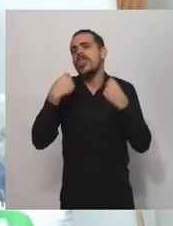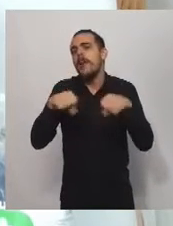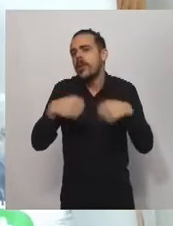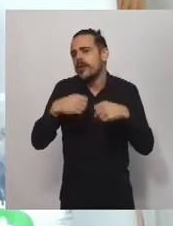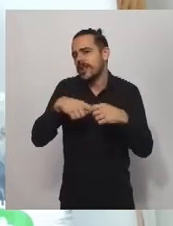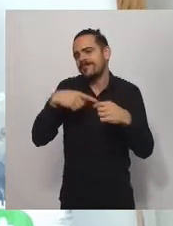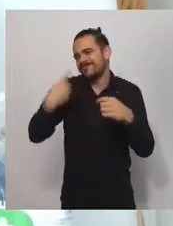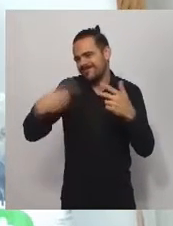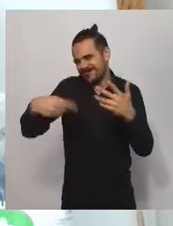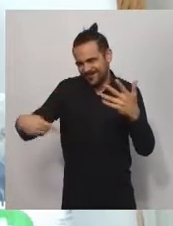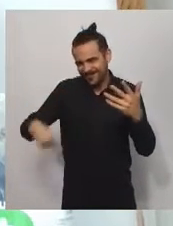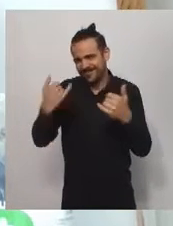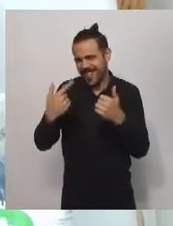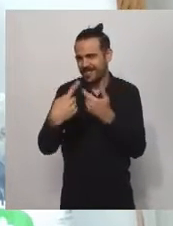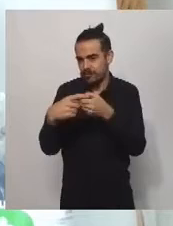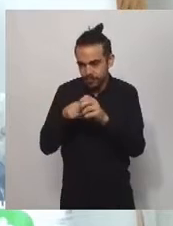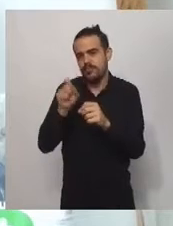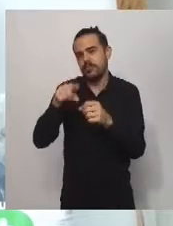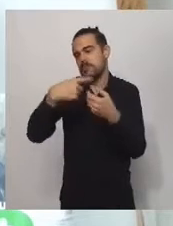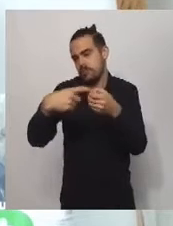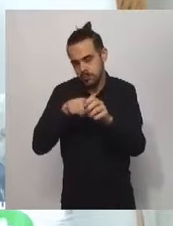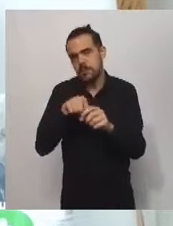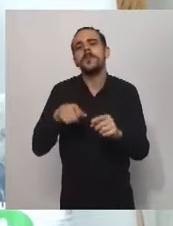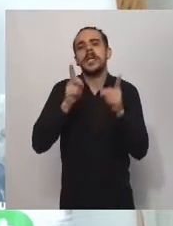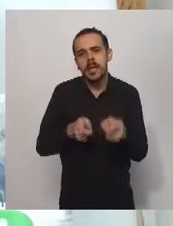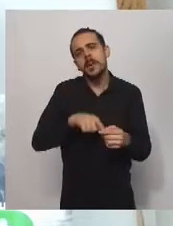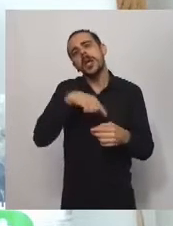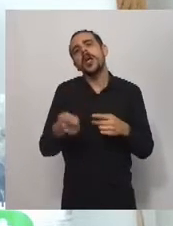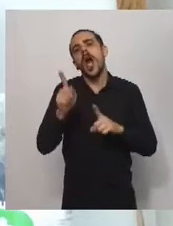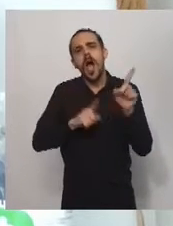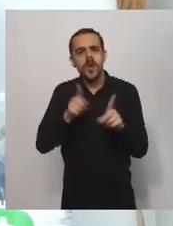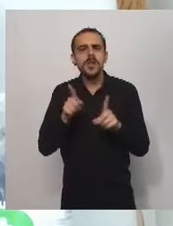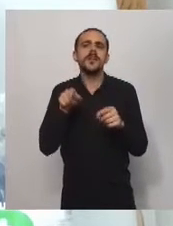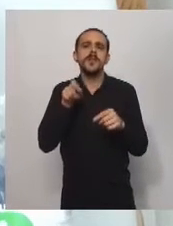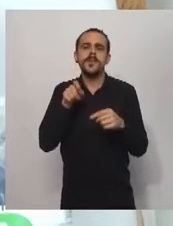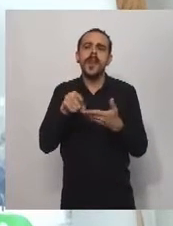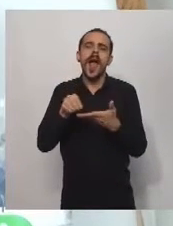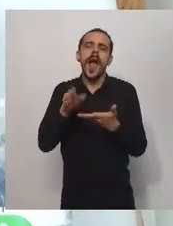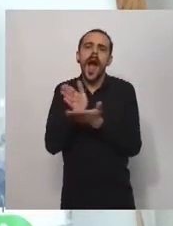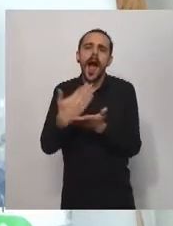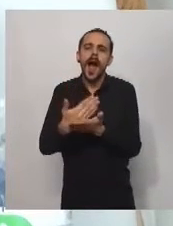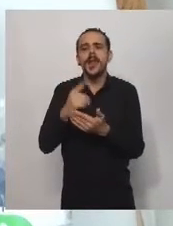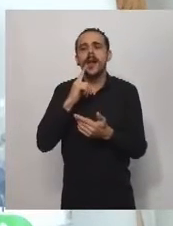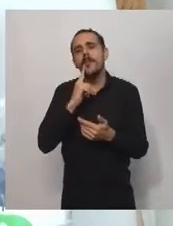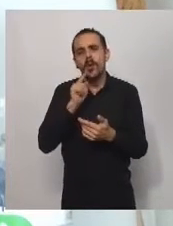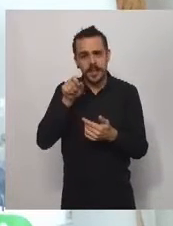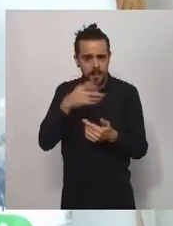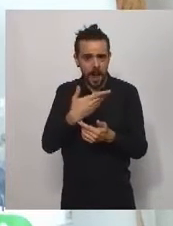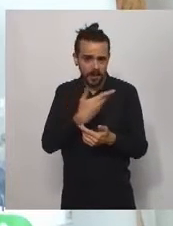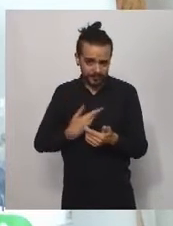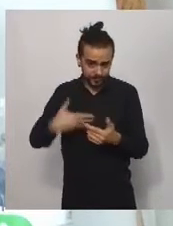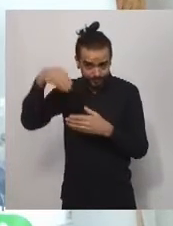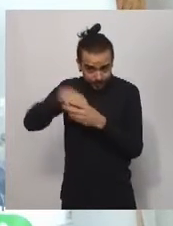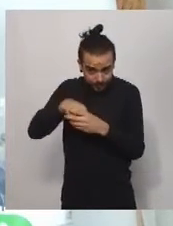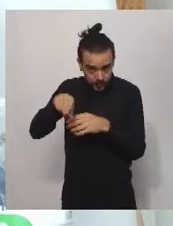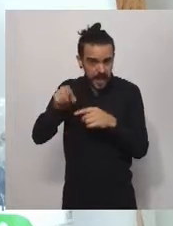cada una de las autoridades municipales de deportes, que han estado en forma permanente, transmitiéndonos